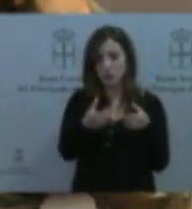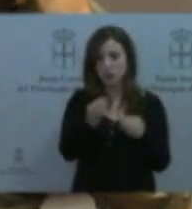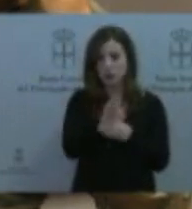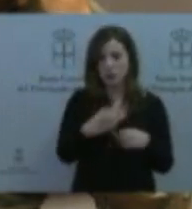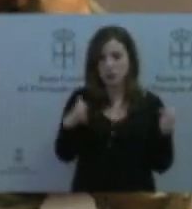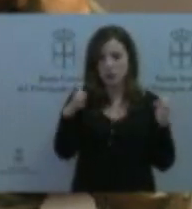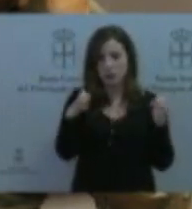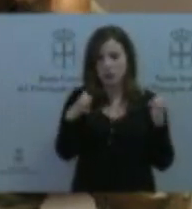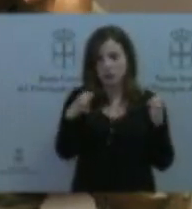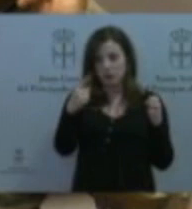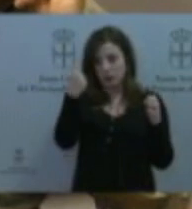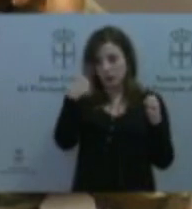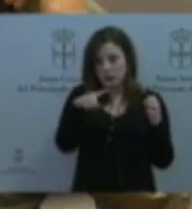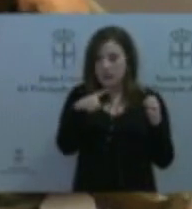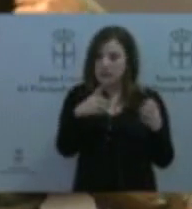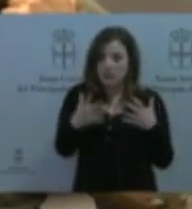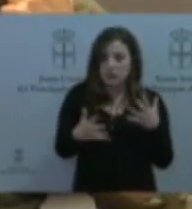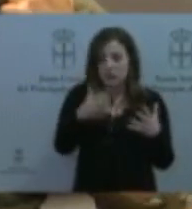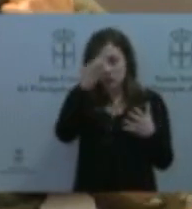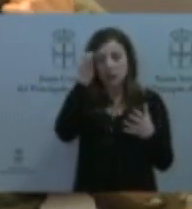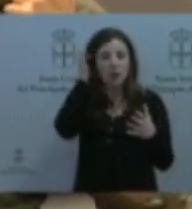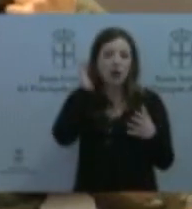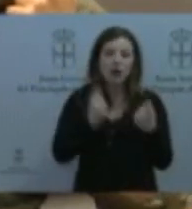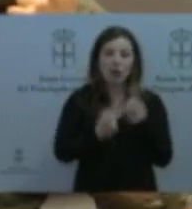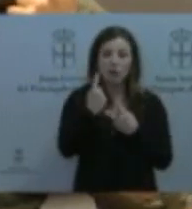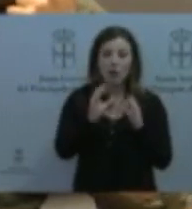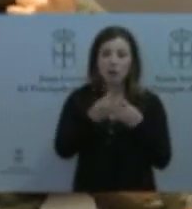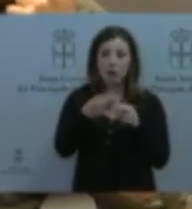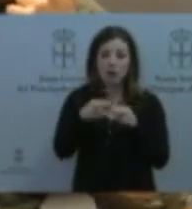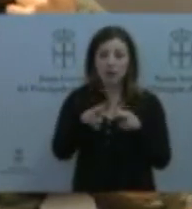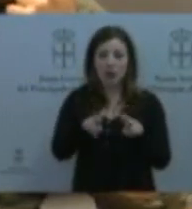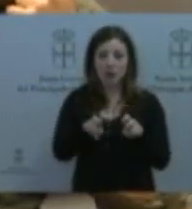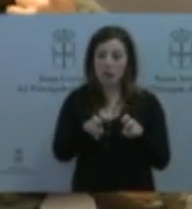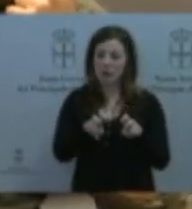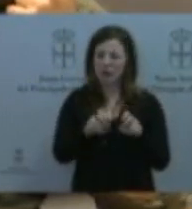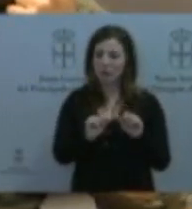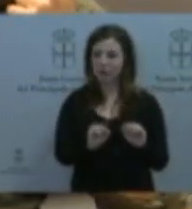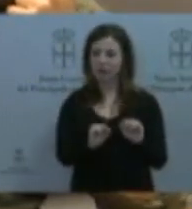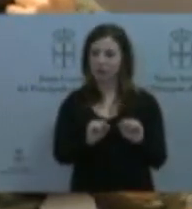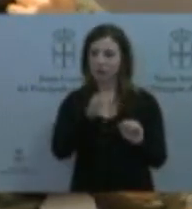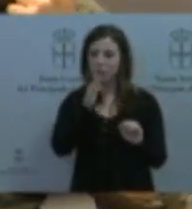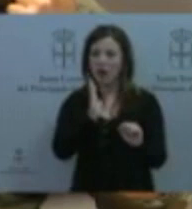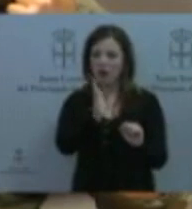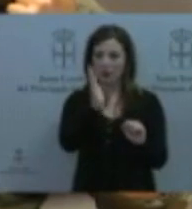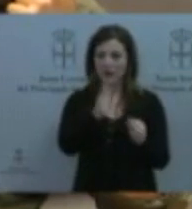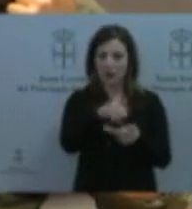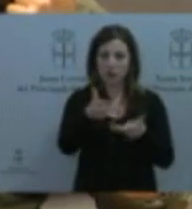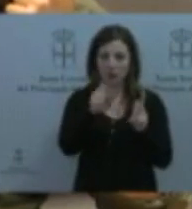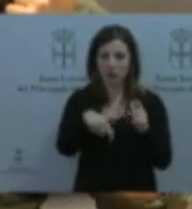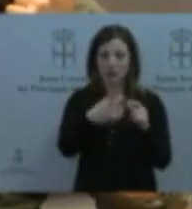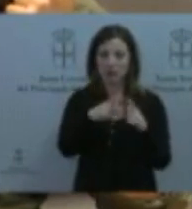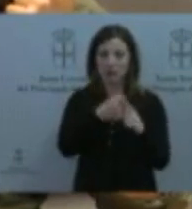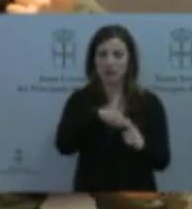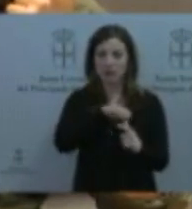alguna fuerza política nueva que pone en riesgo a las instituciones democráticas de este país. Sin más, agradecimiento de nuevo. Gracias, presidente, por el